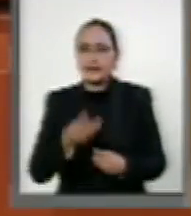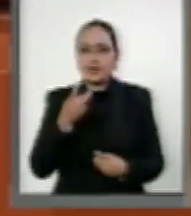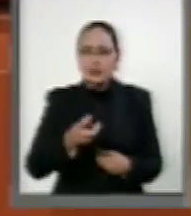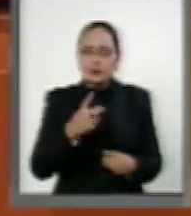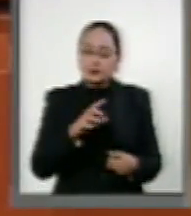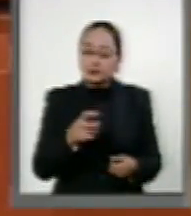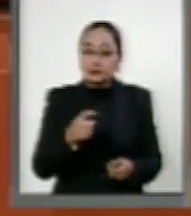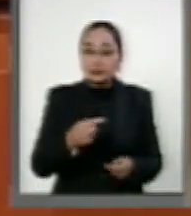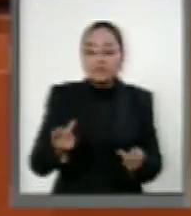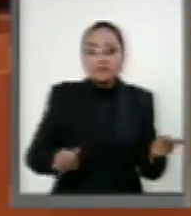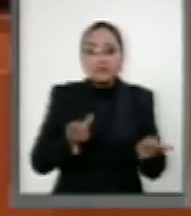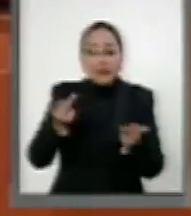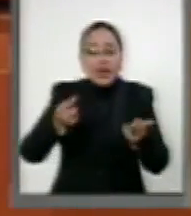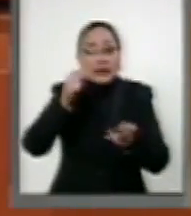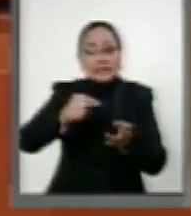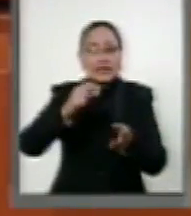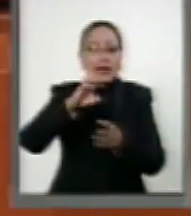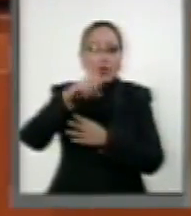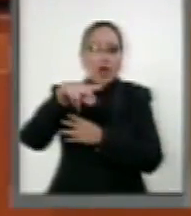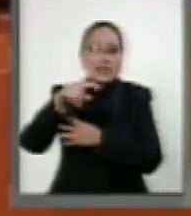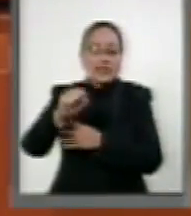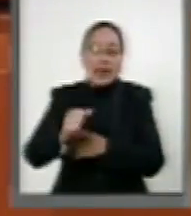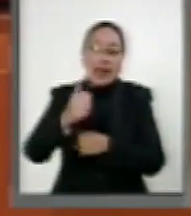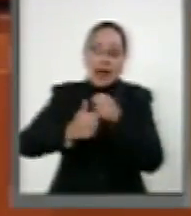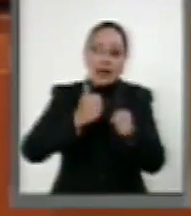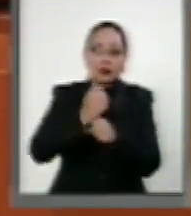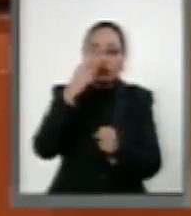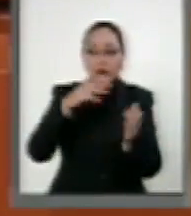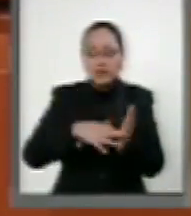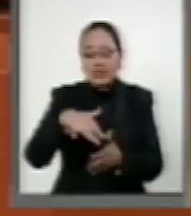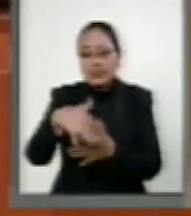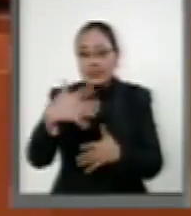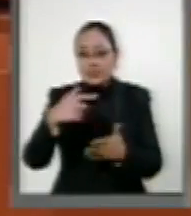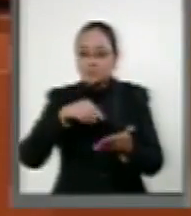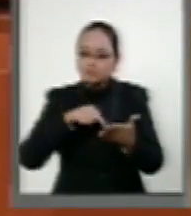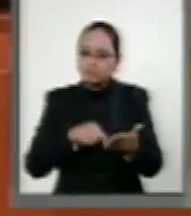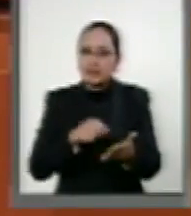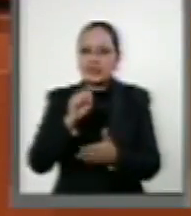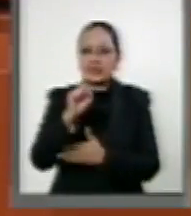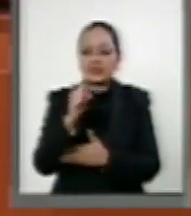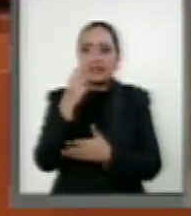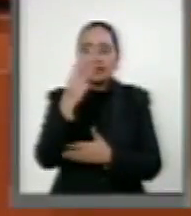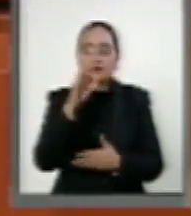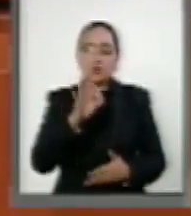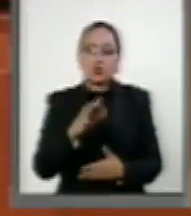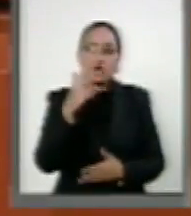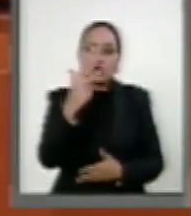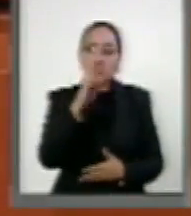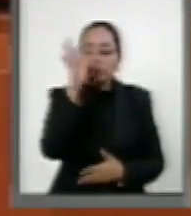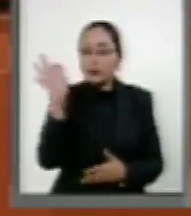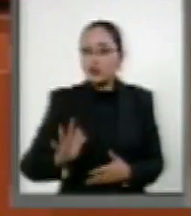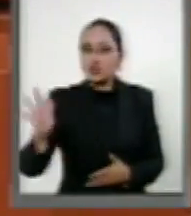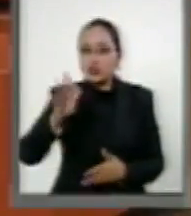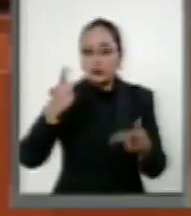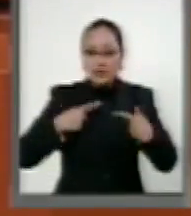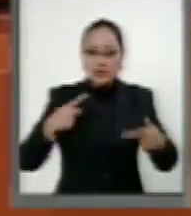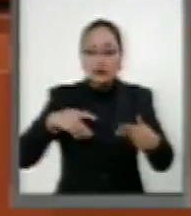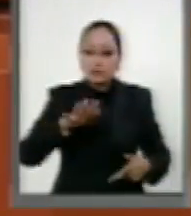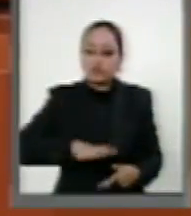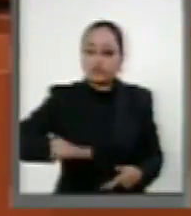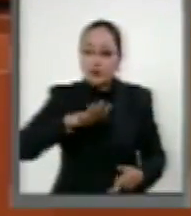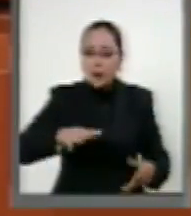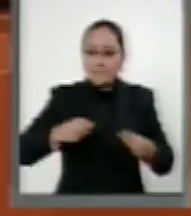Percepción sobre Seguridad Pública 2015 estima que el 63.8% de la población